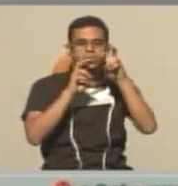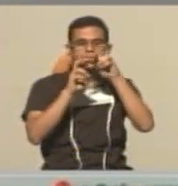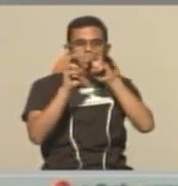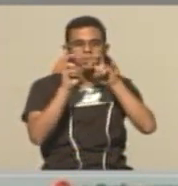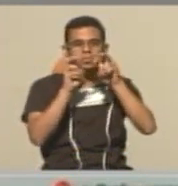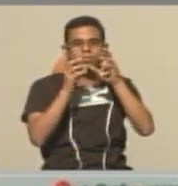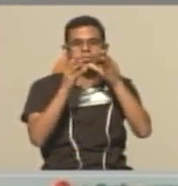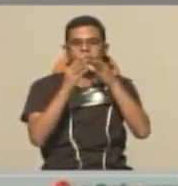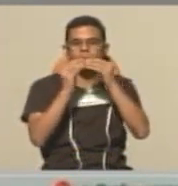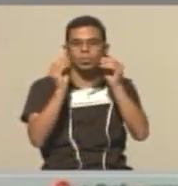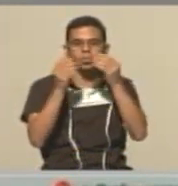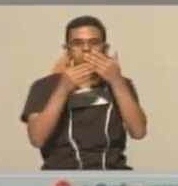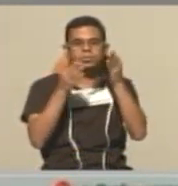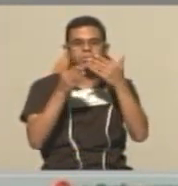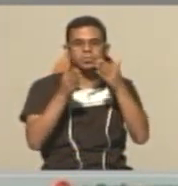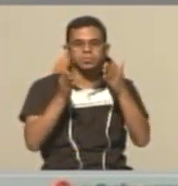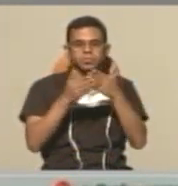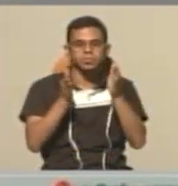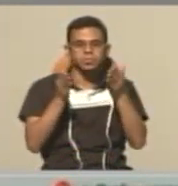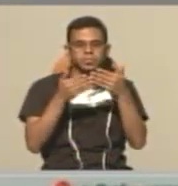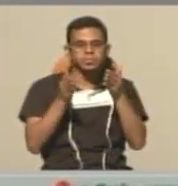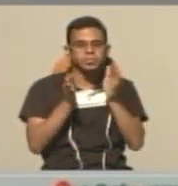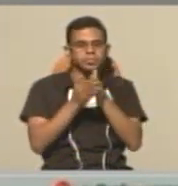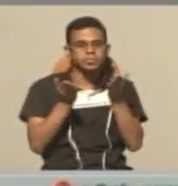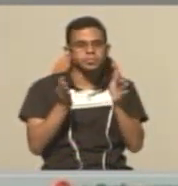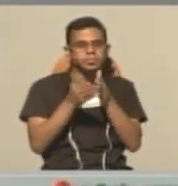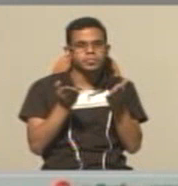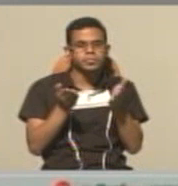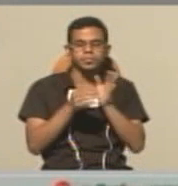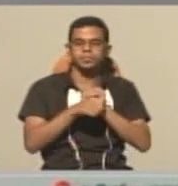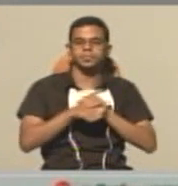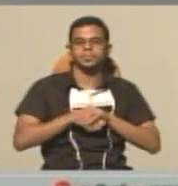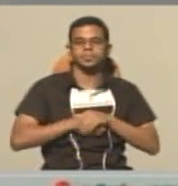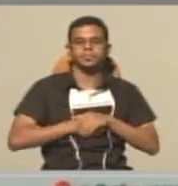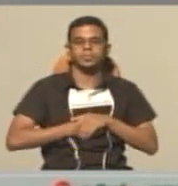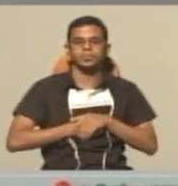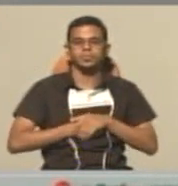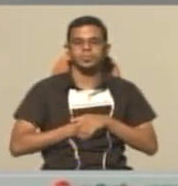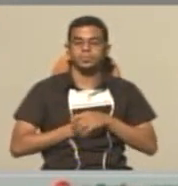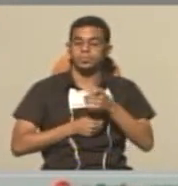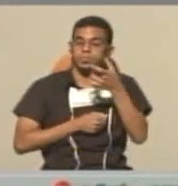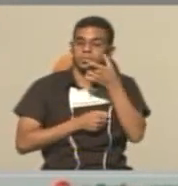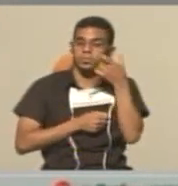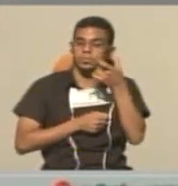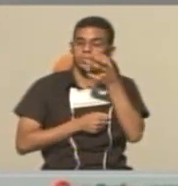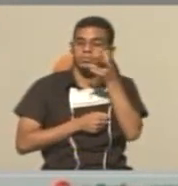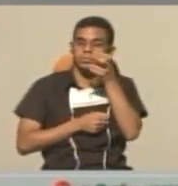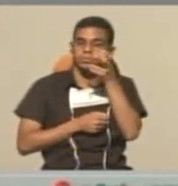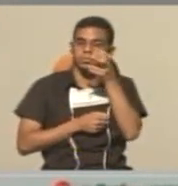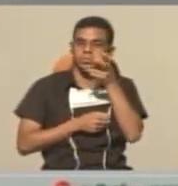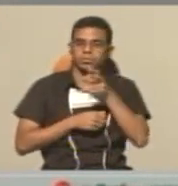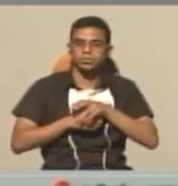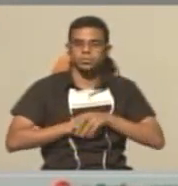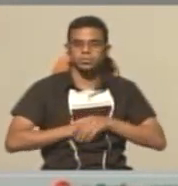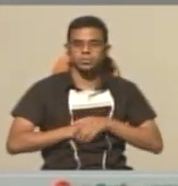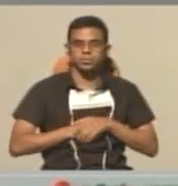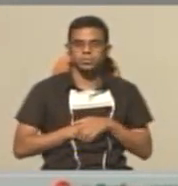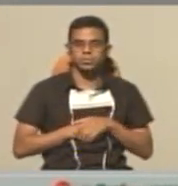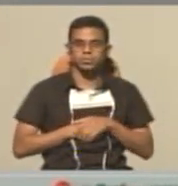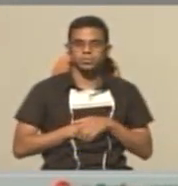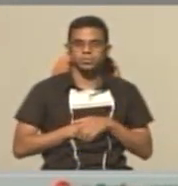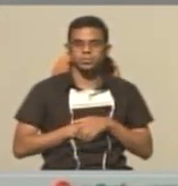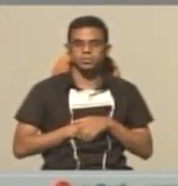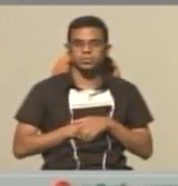carpetas del sistema. Buscamos nuestro audio y